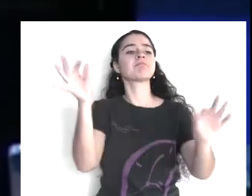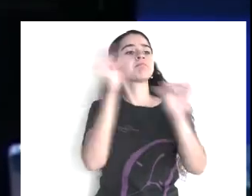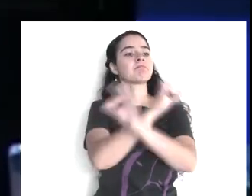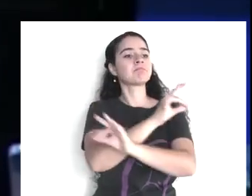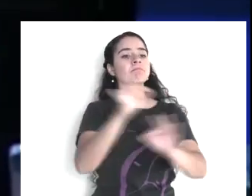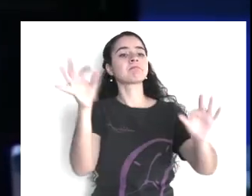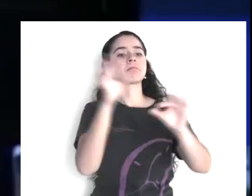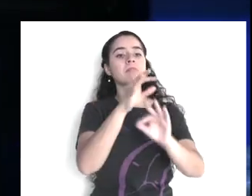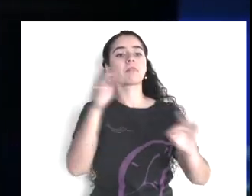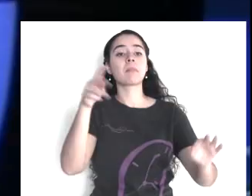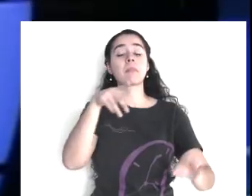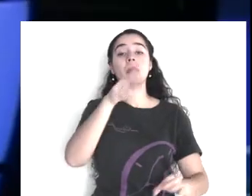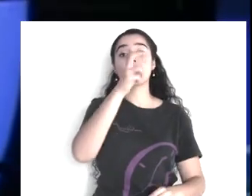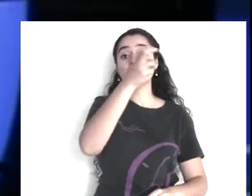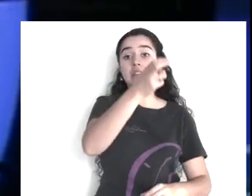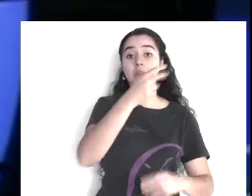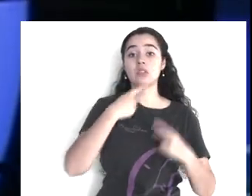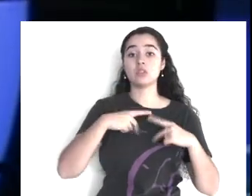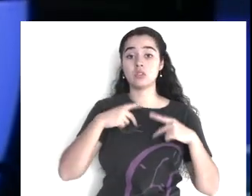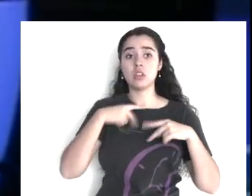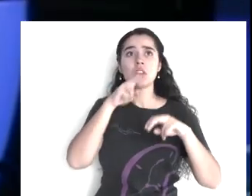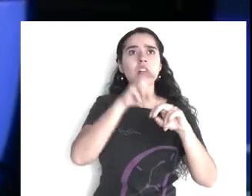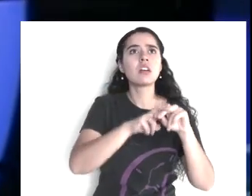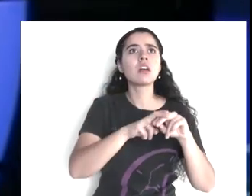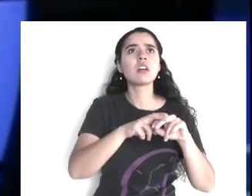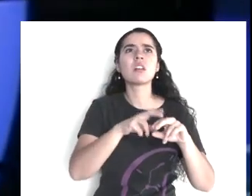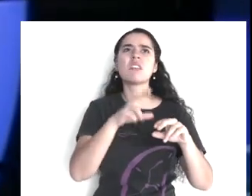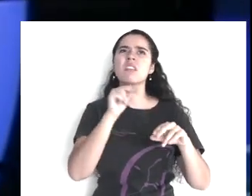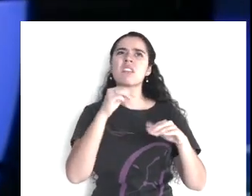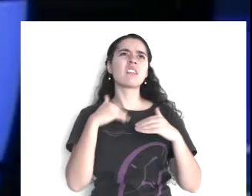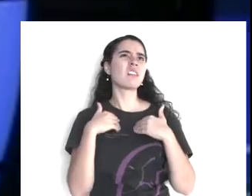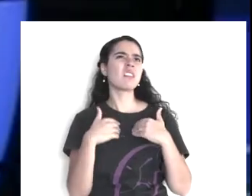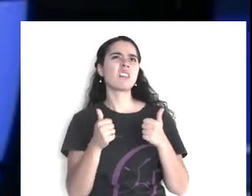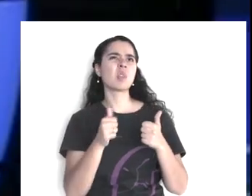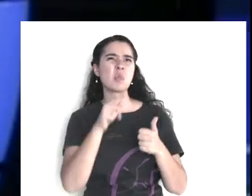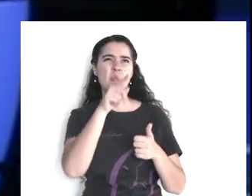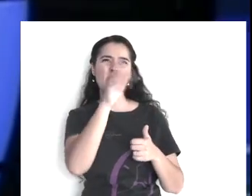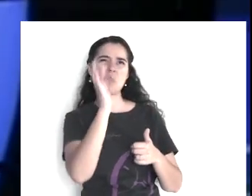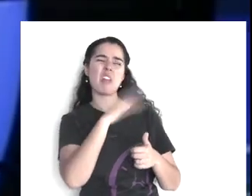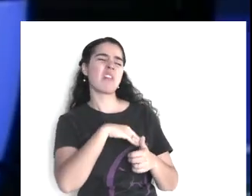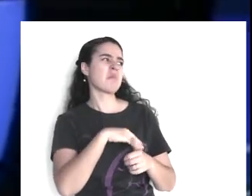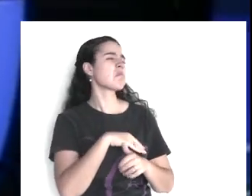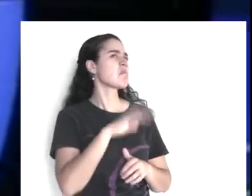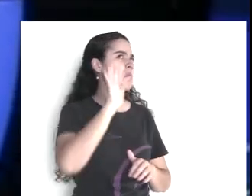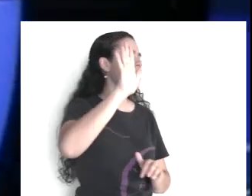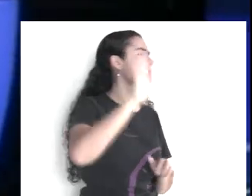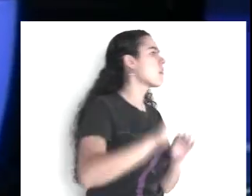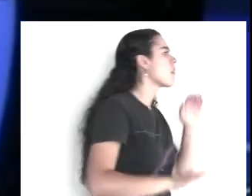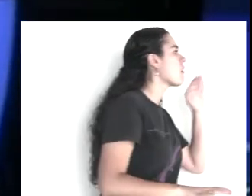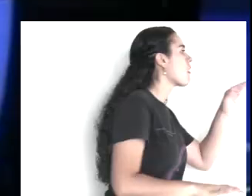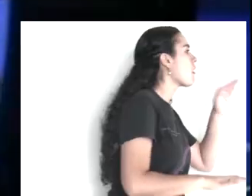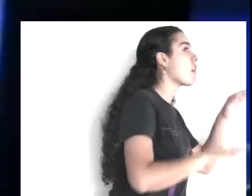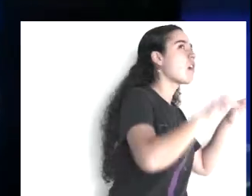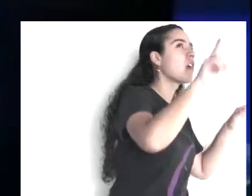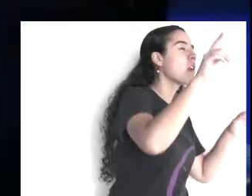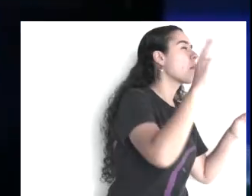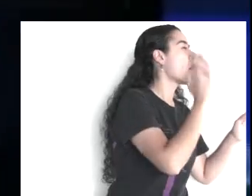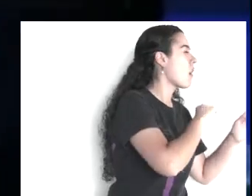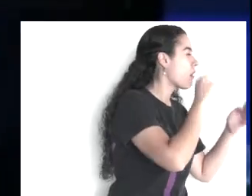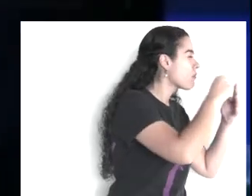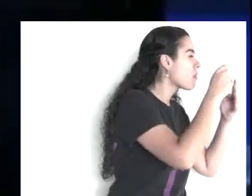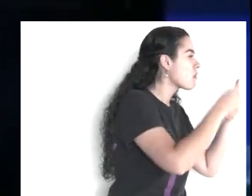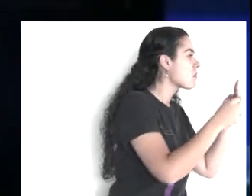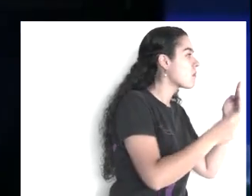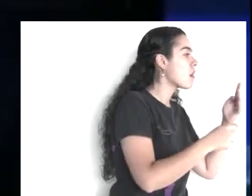yo lo entiendo, porque hay veces, que la gente me dice, oiga pastor, así como usted dijo, no hace mucho, una persona me dijo, así como usted dijo, hace 15